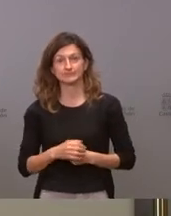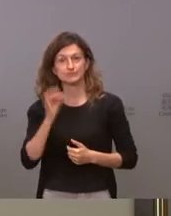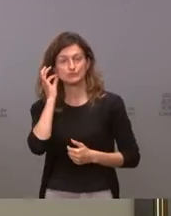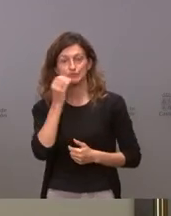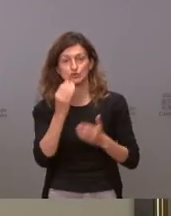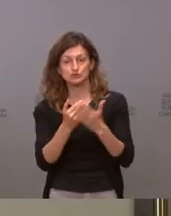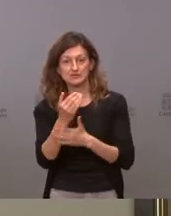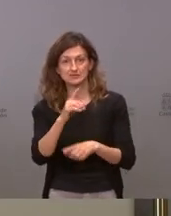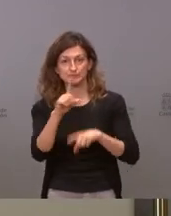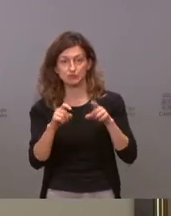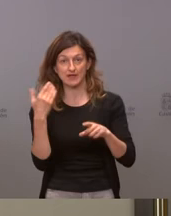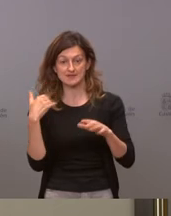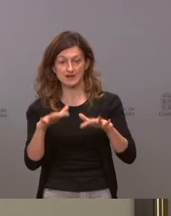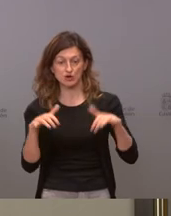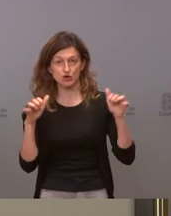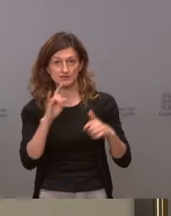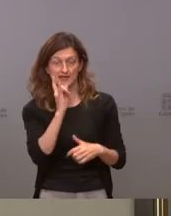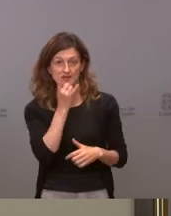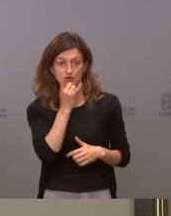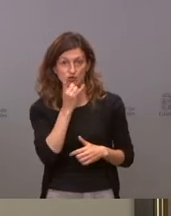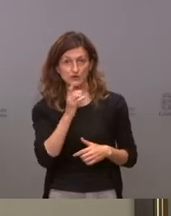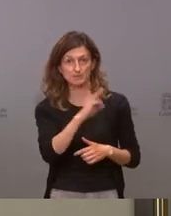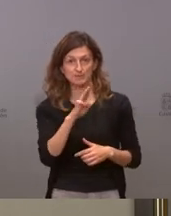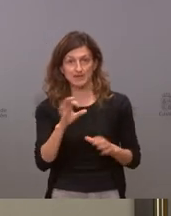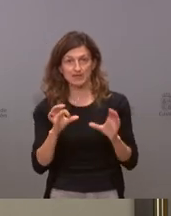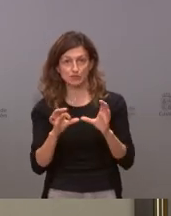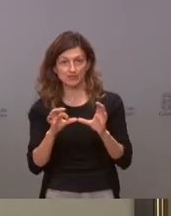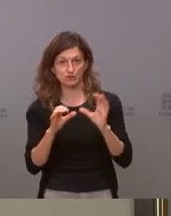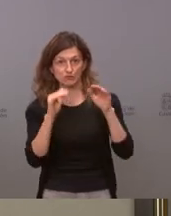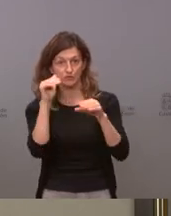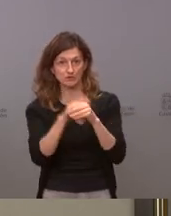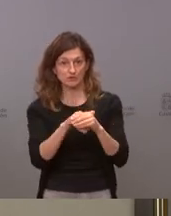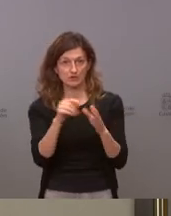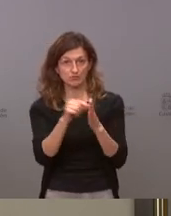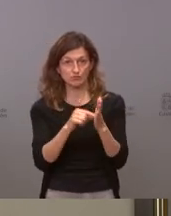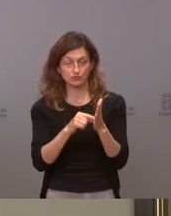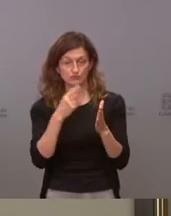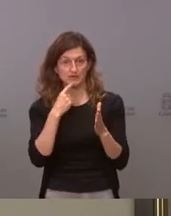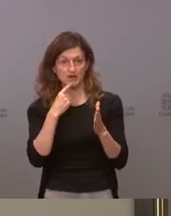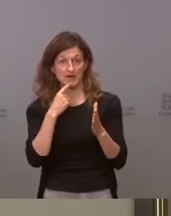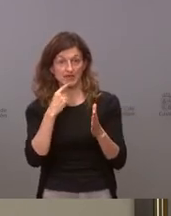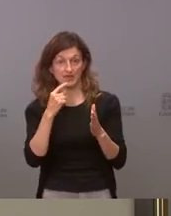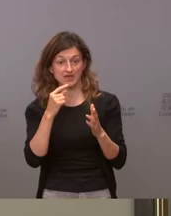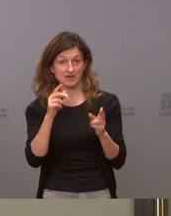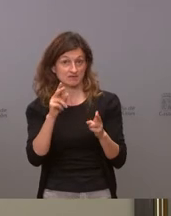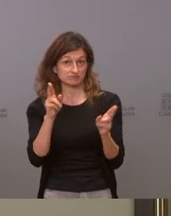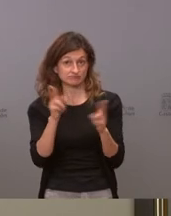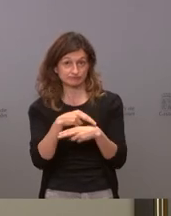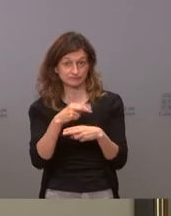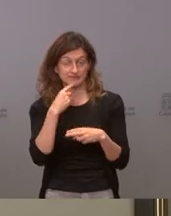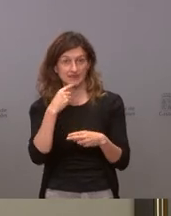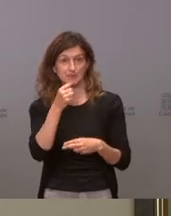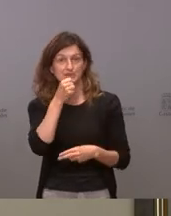cuestiones ayer en las cortes por error PP y ciudadanos votaron a favor de unos puntos de una moción del PSOE y con esto se